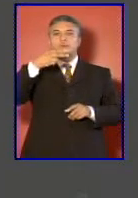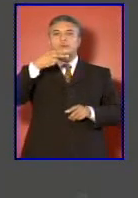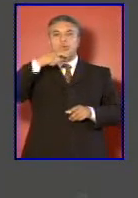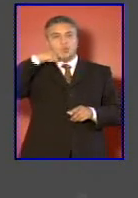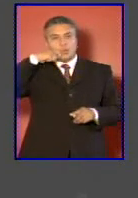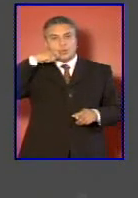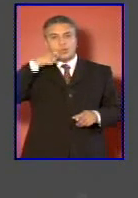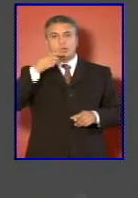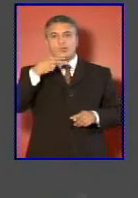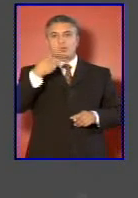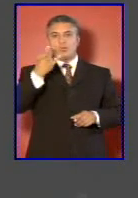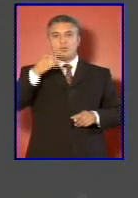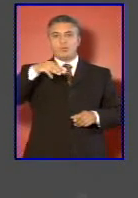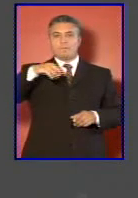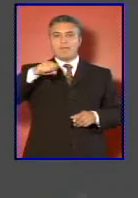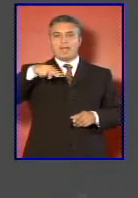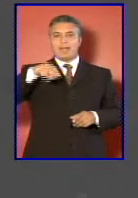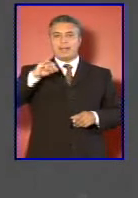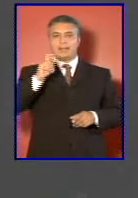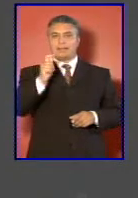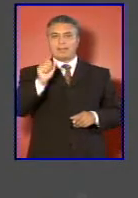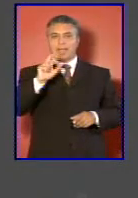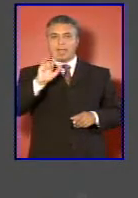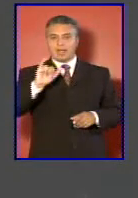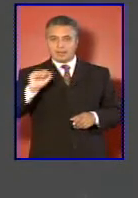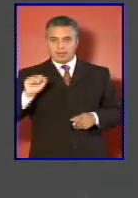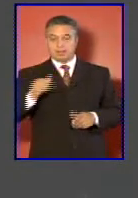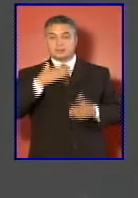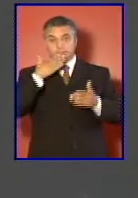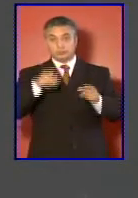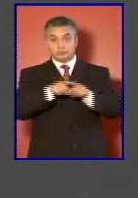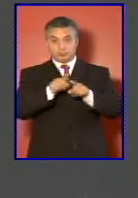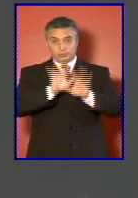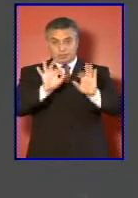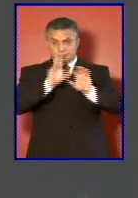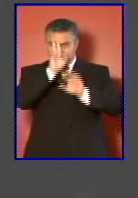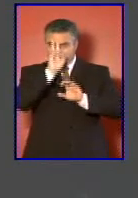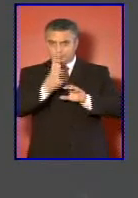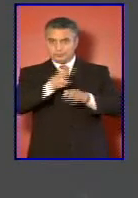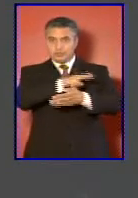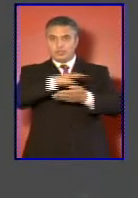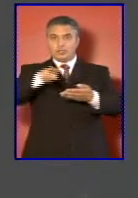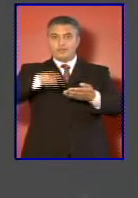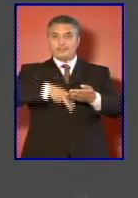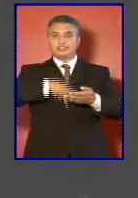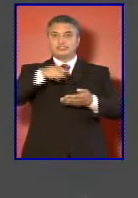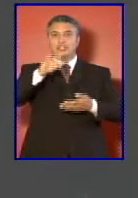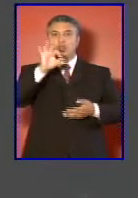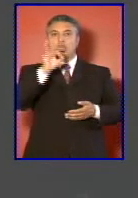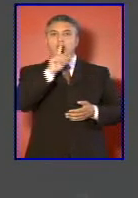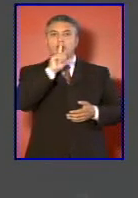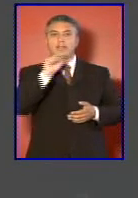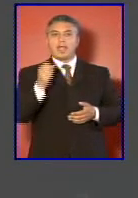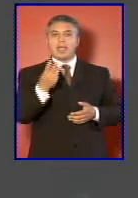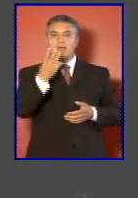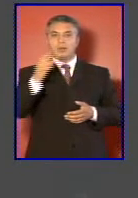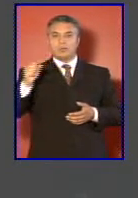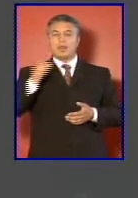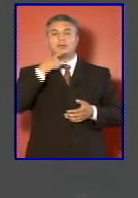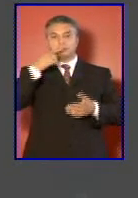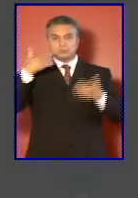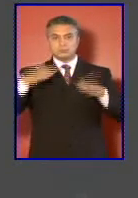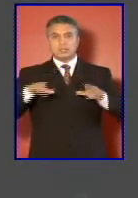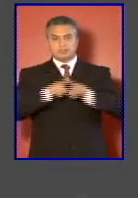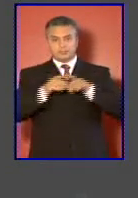Hemos continuado un activo programa desminado de acuerdo a la Convención de Ottawa. Hasta fines del 2010 se han destruido